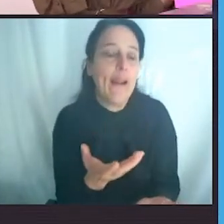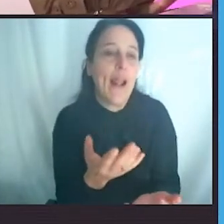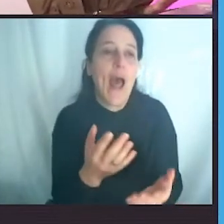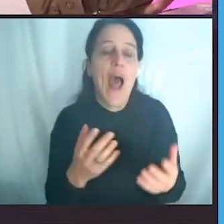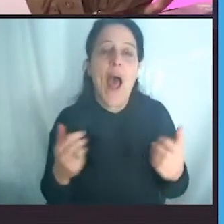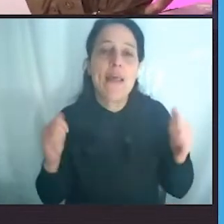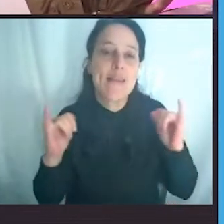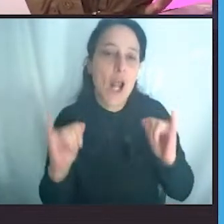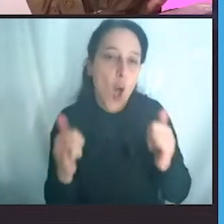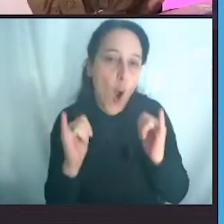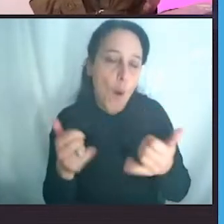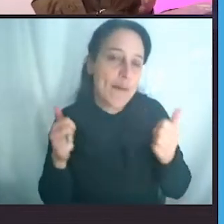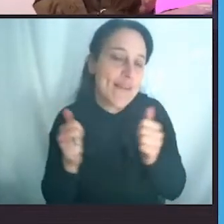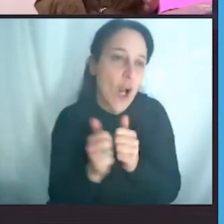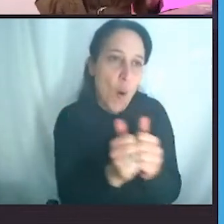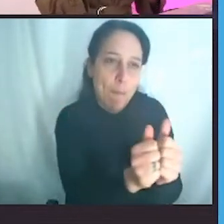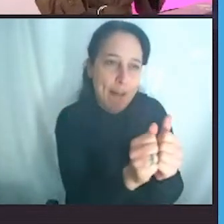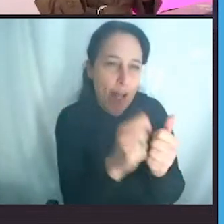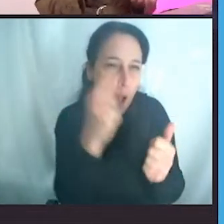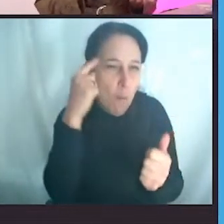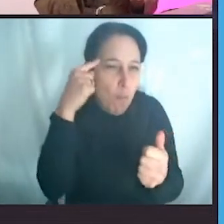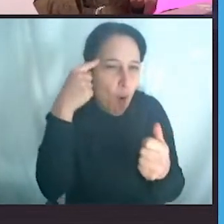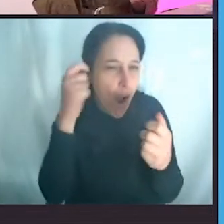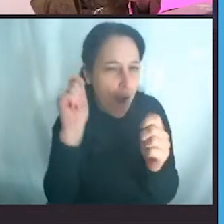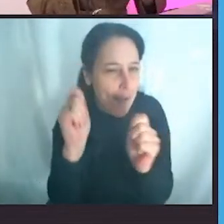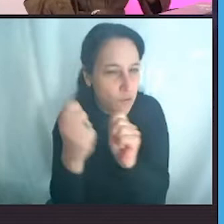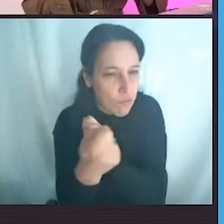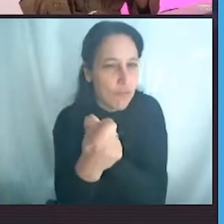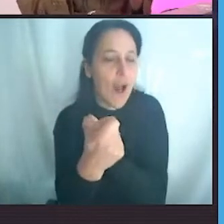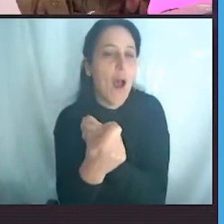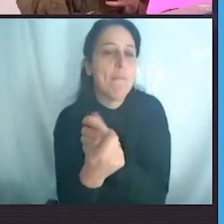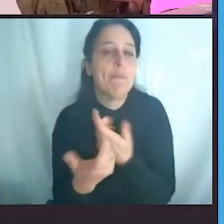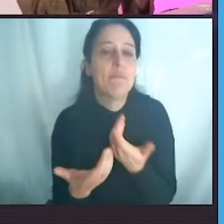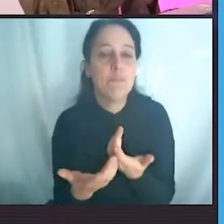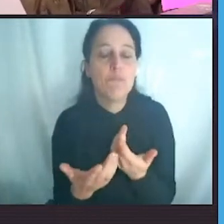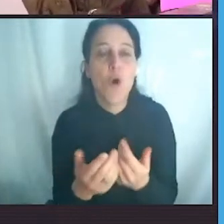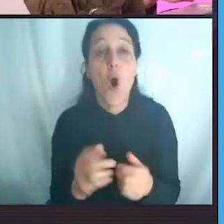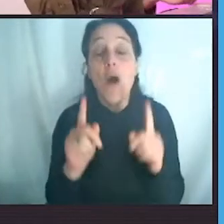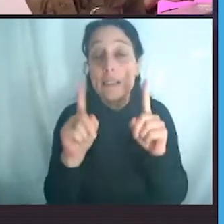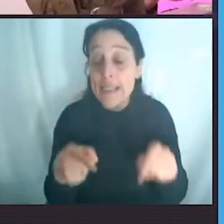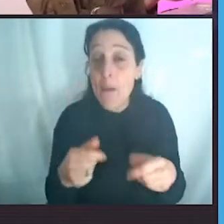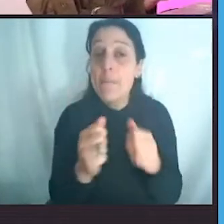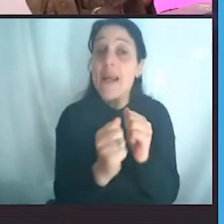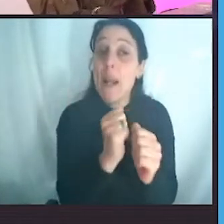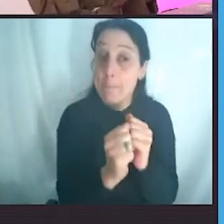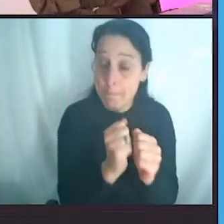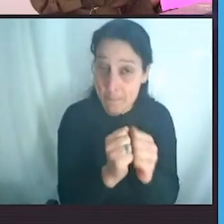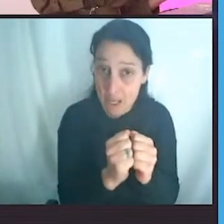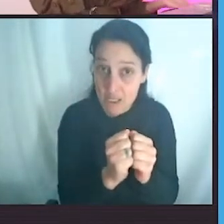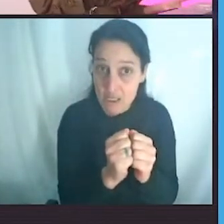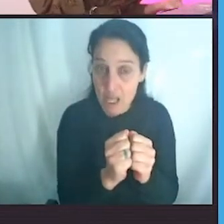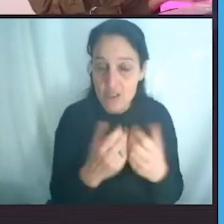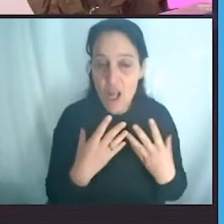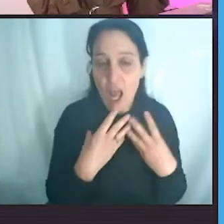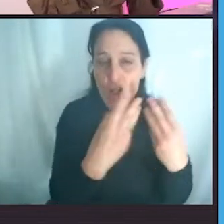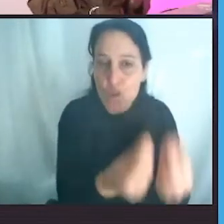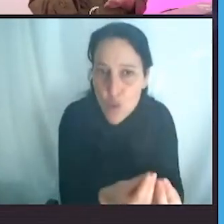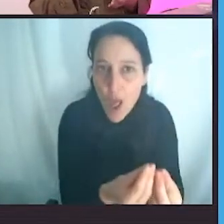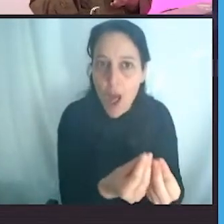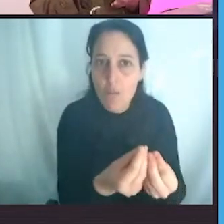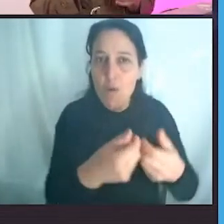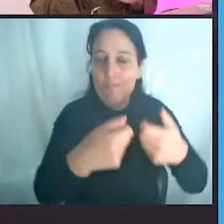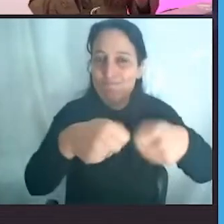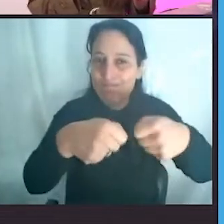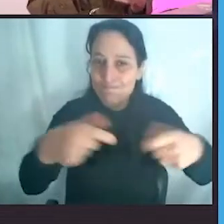cambios en su comunidad. Luego trabajamos con muchas empresas en las que acompañamos en procesos de desplastificación, tanto de sus comunidades como de sus